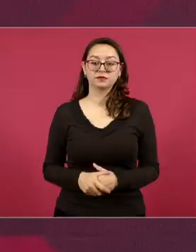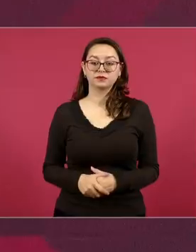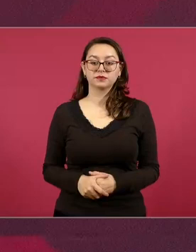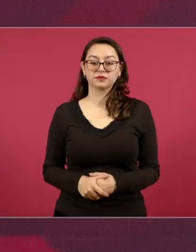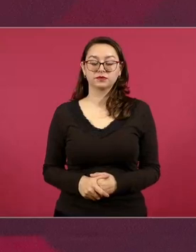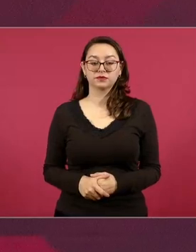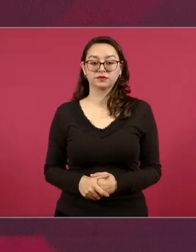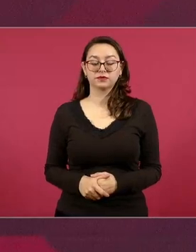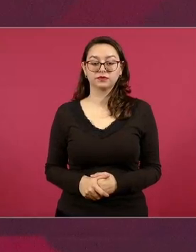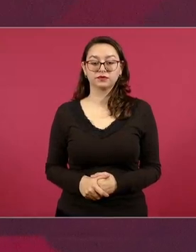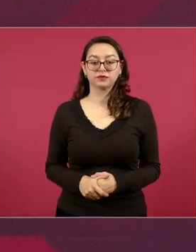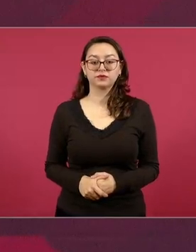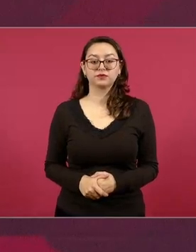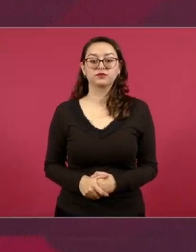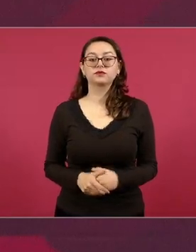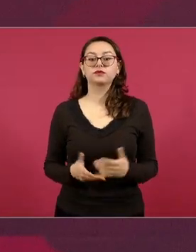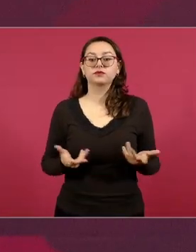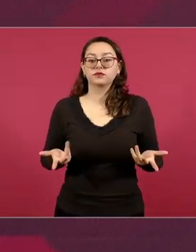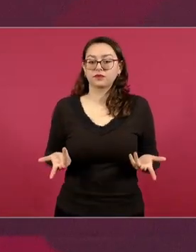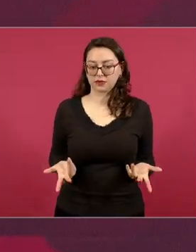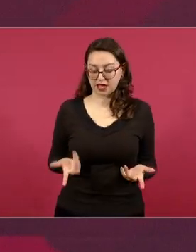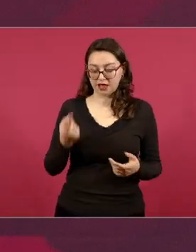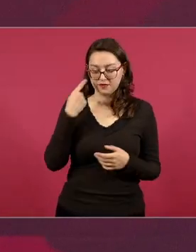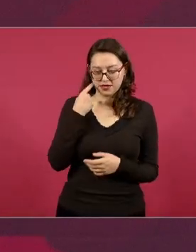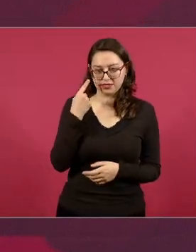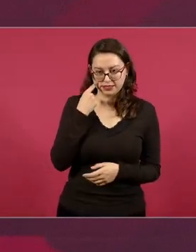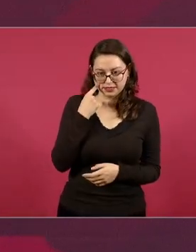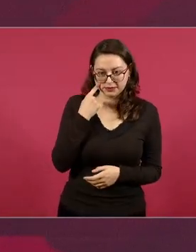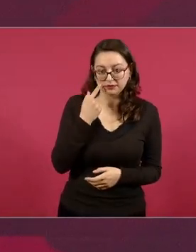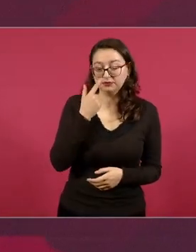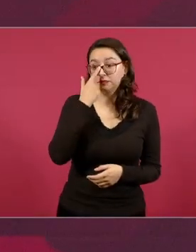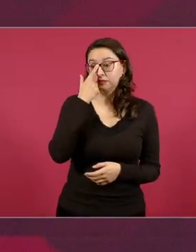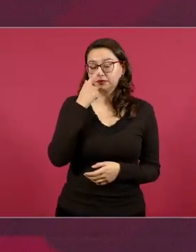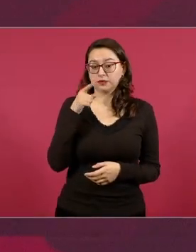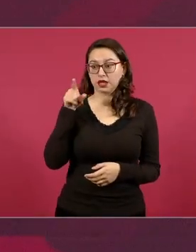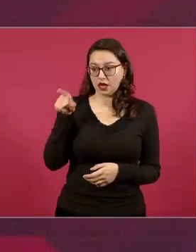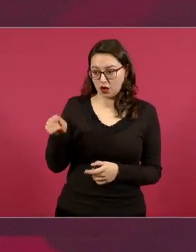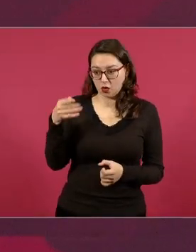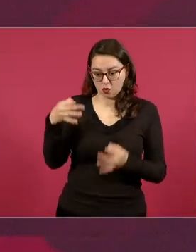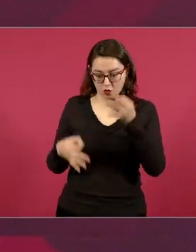si se permite un periodo de reelección